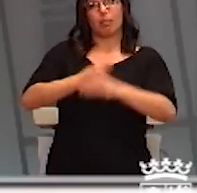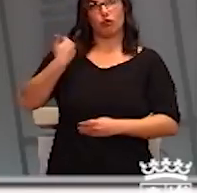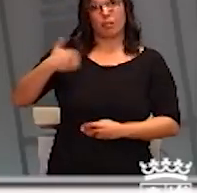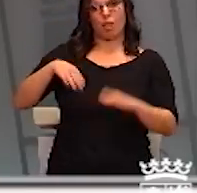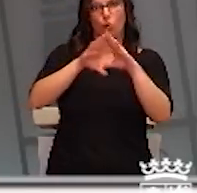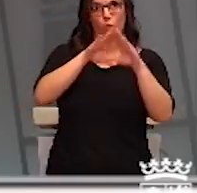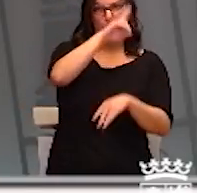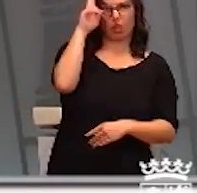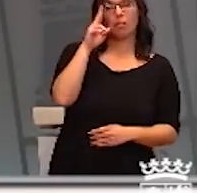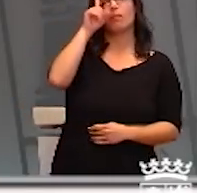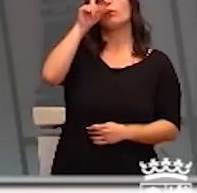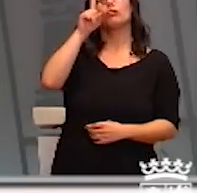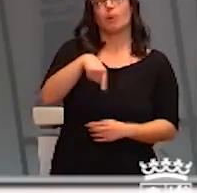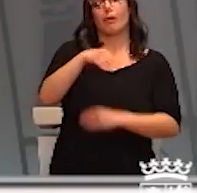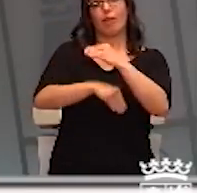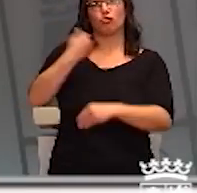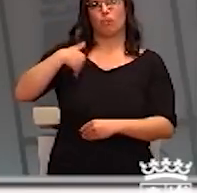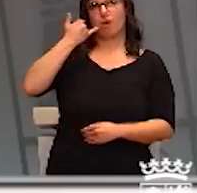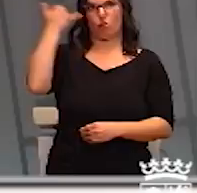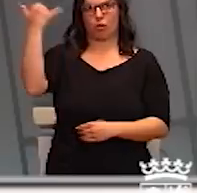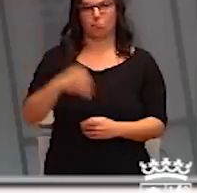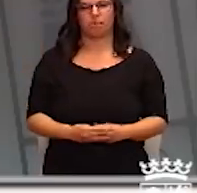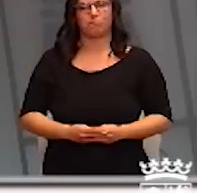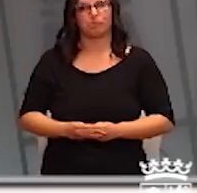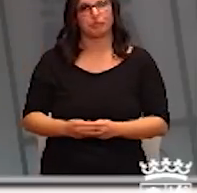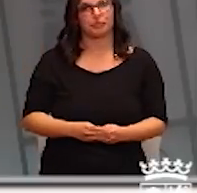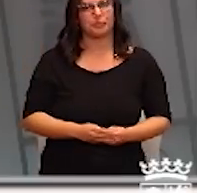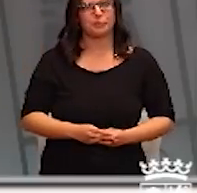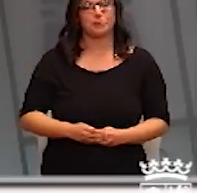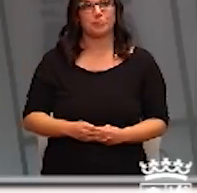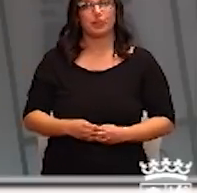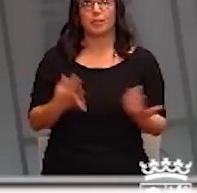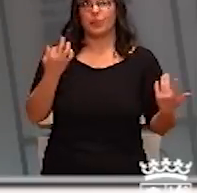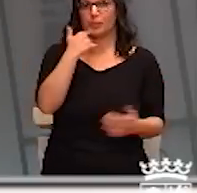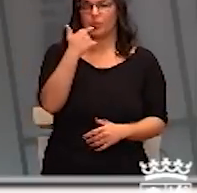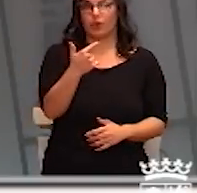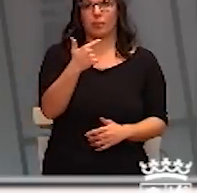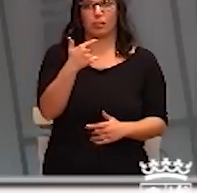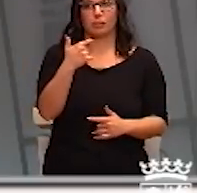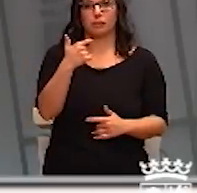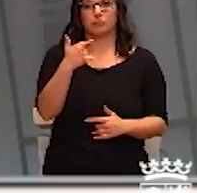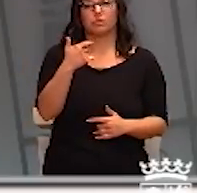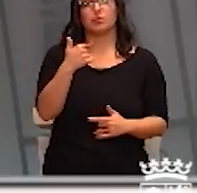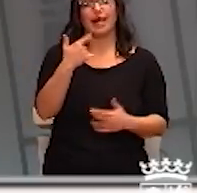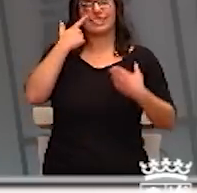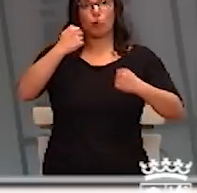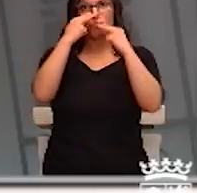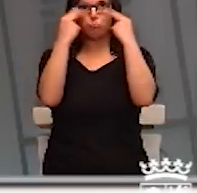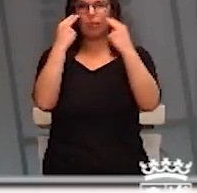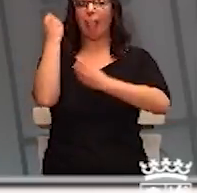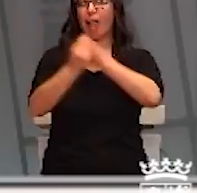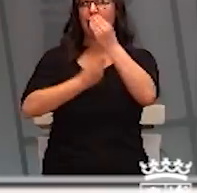Madrid o las que se han tomado en La Rioja. He de decir que todo lo que estamos haciendo en Salud Pública es